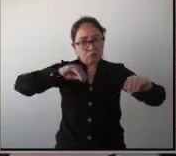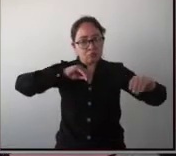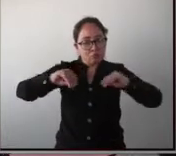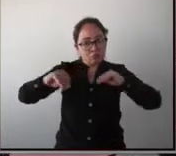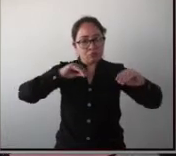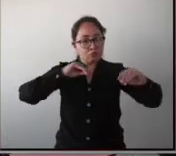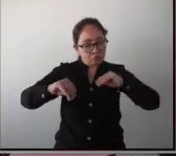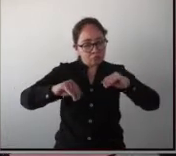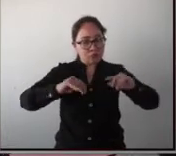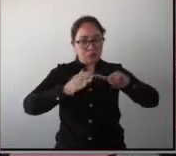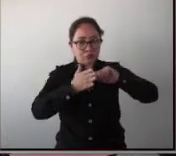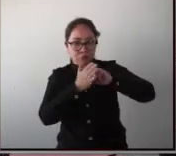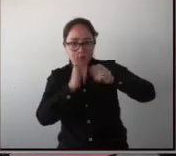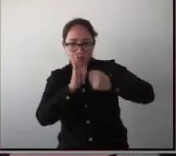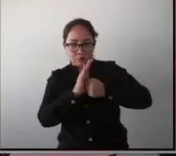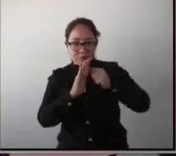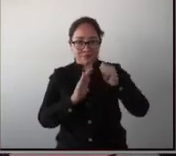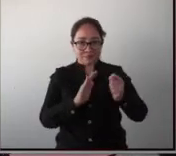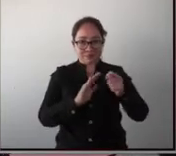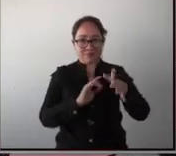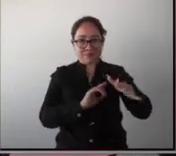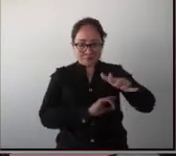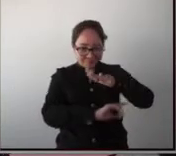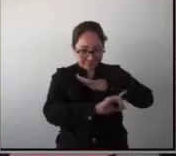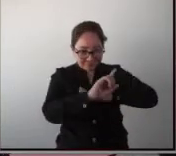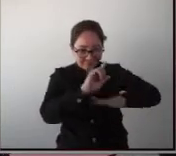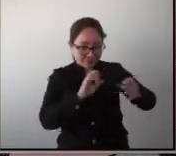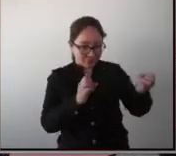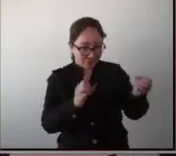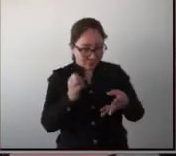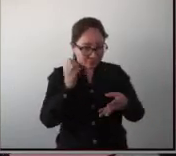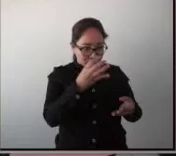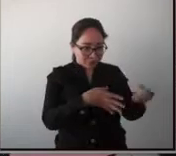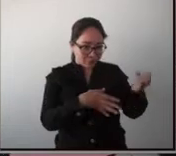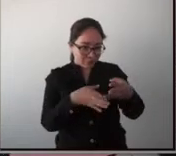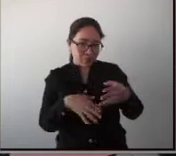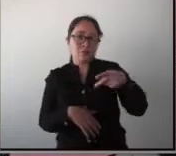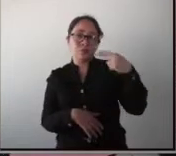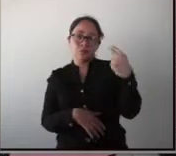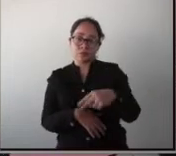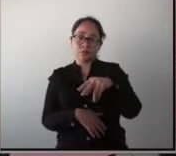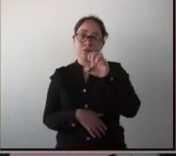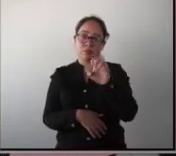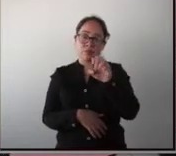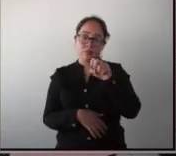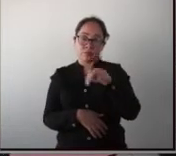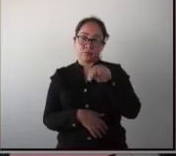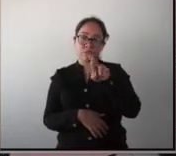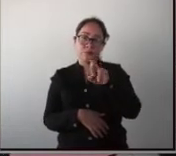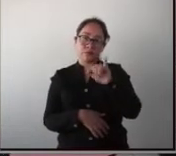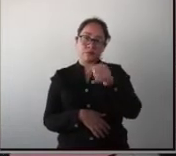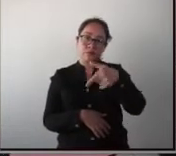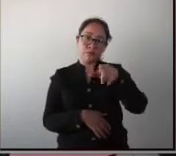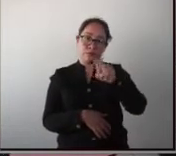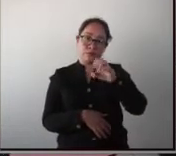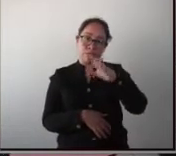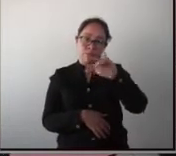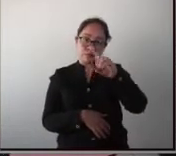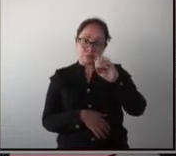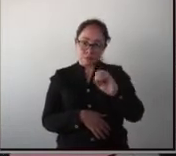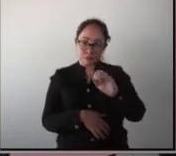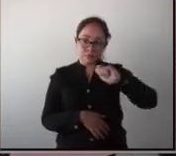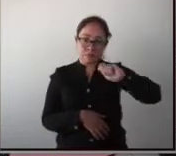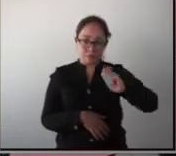una técnica que se llama ambiente enriquecido. Ahorita lo podrán ver. Y que es hacerles bien complejo